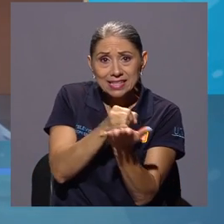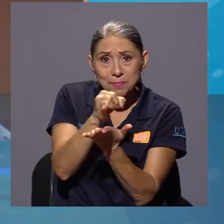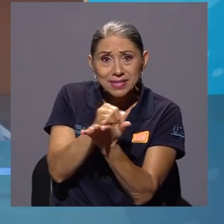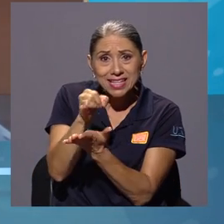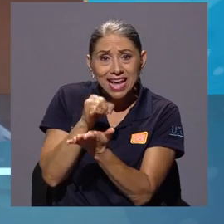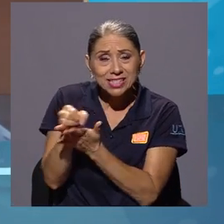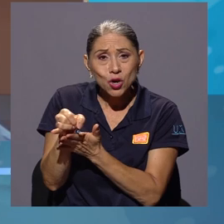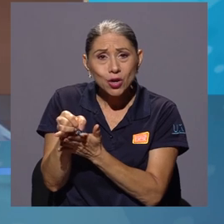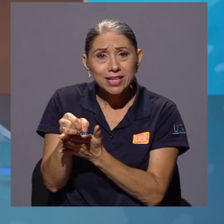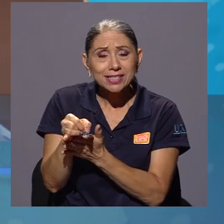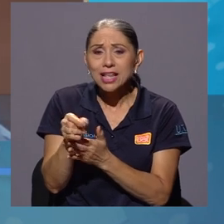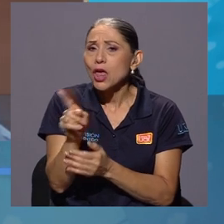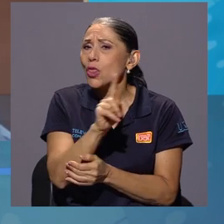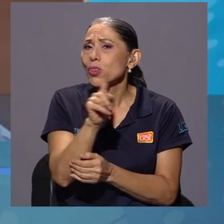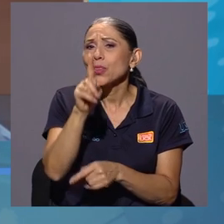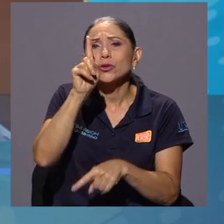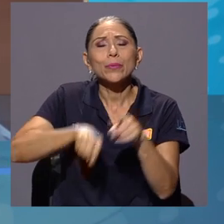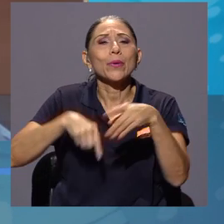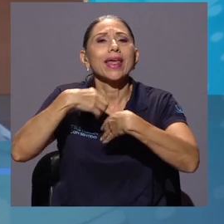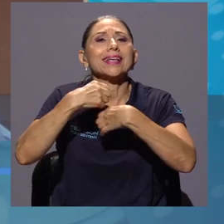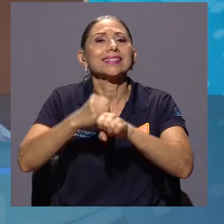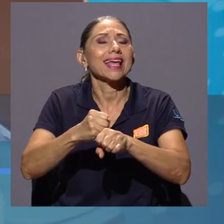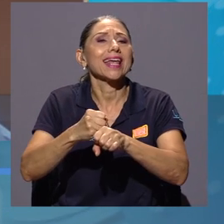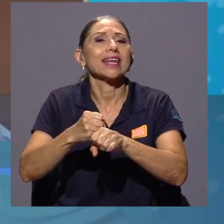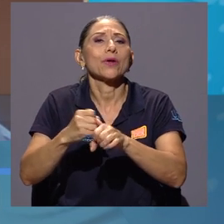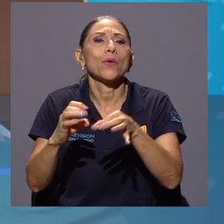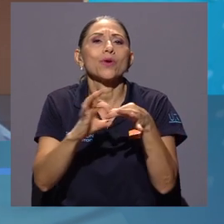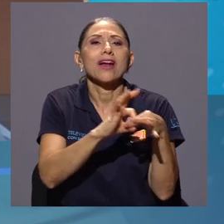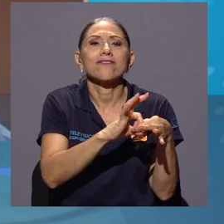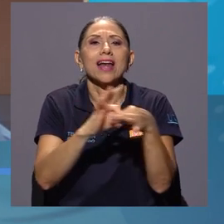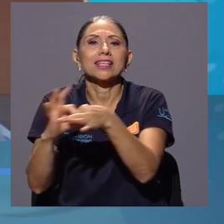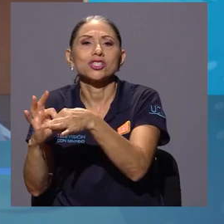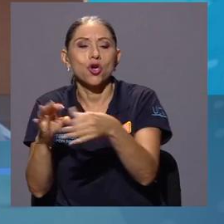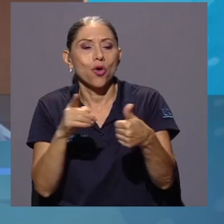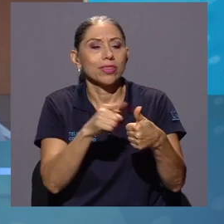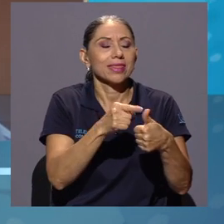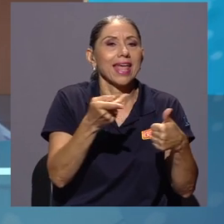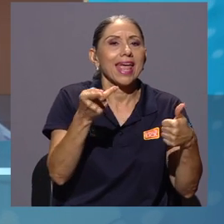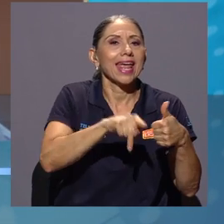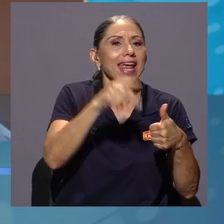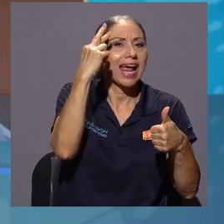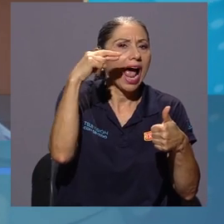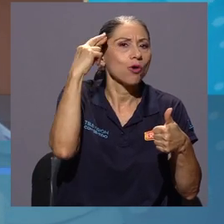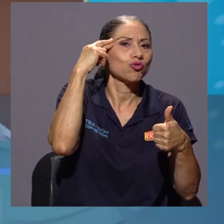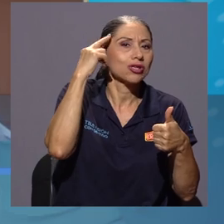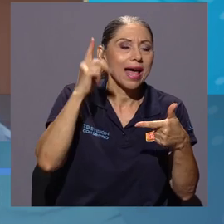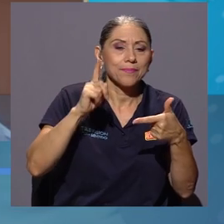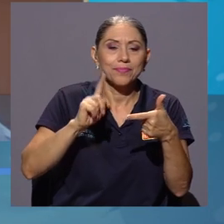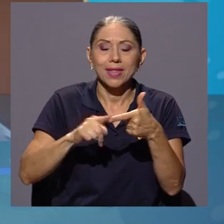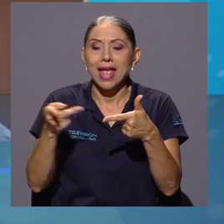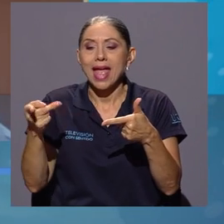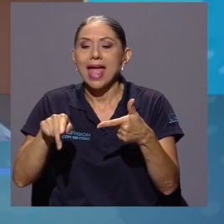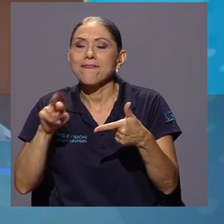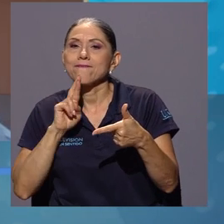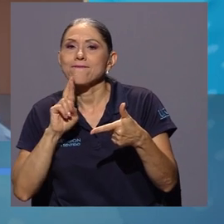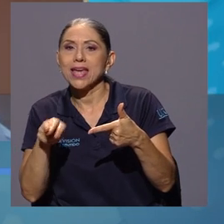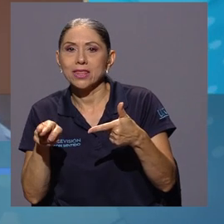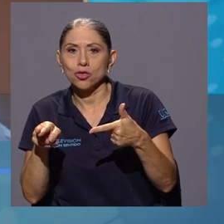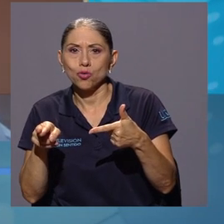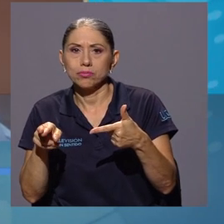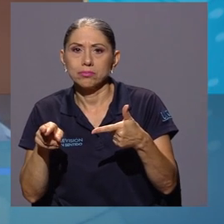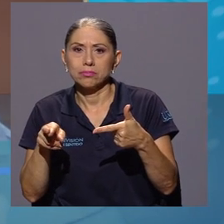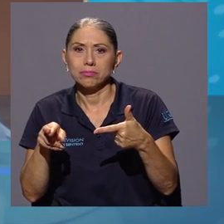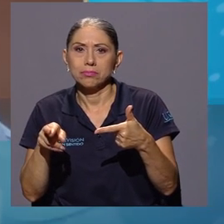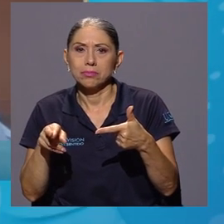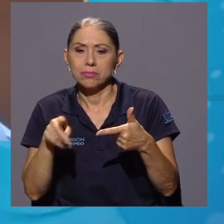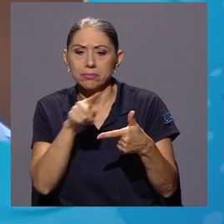investigaciones que permiten establecer una relación de causa-efecto, una relación